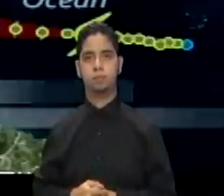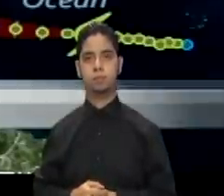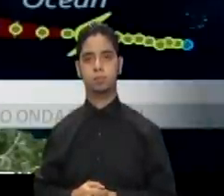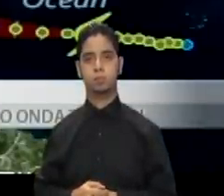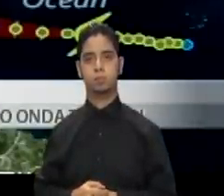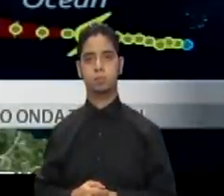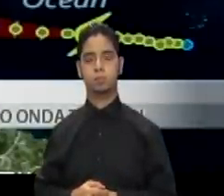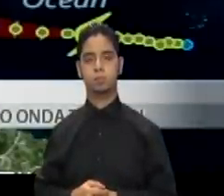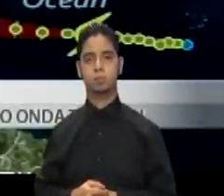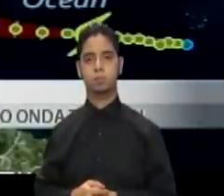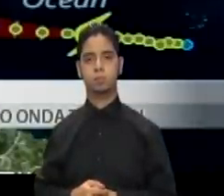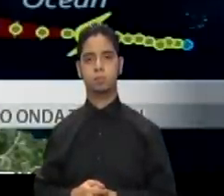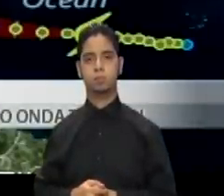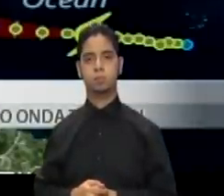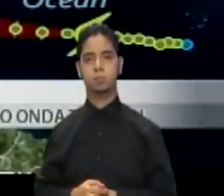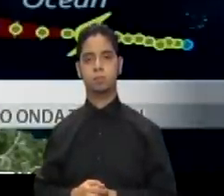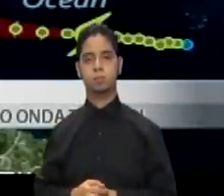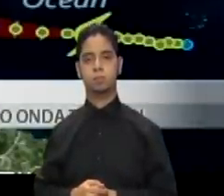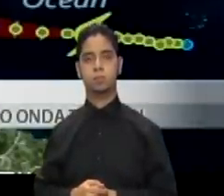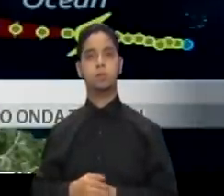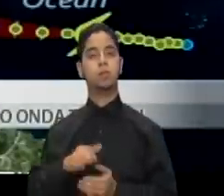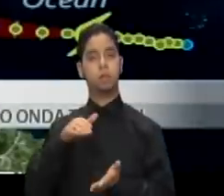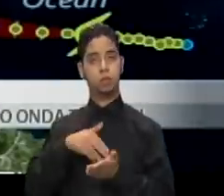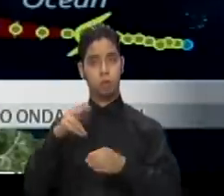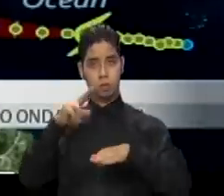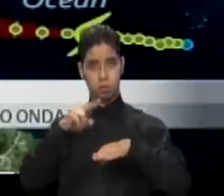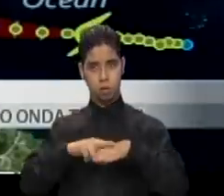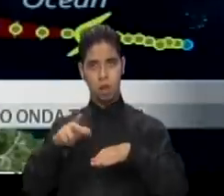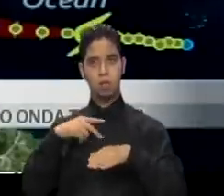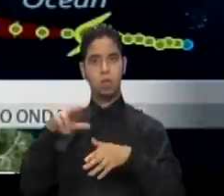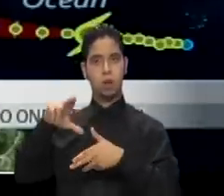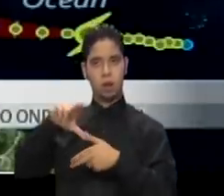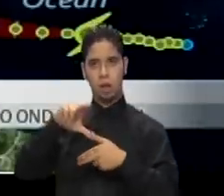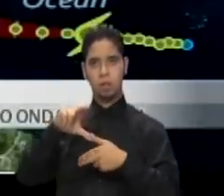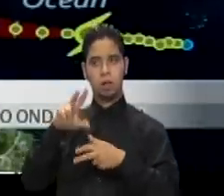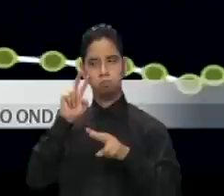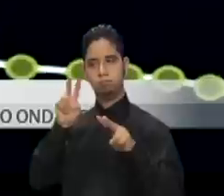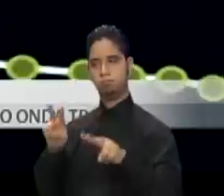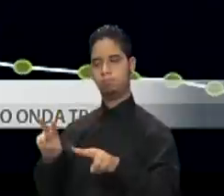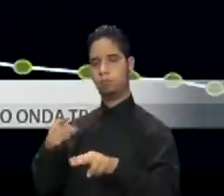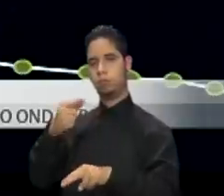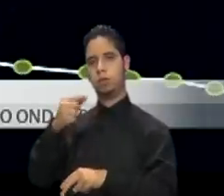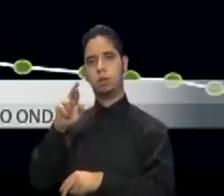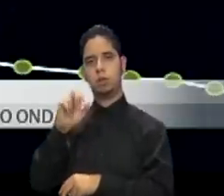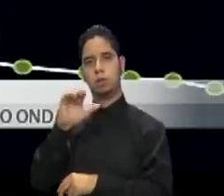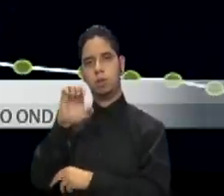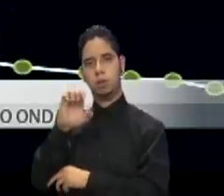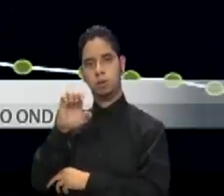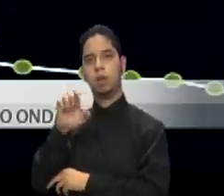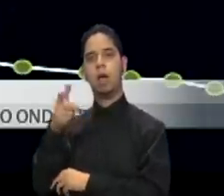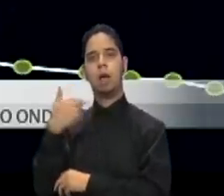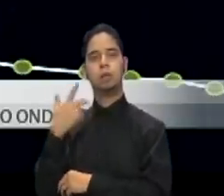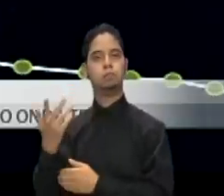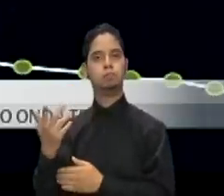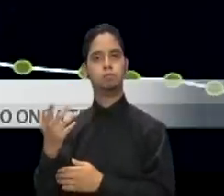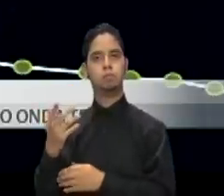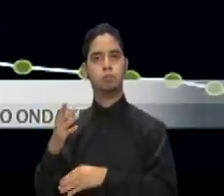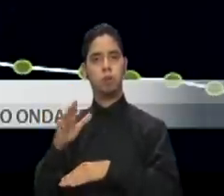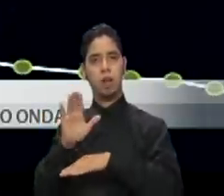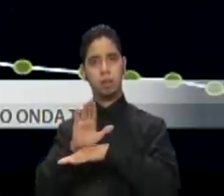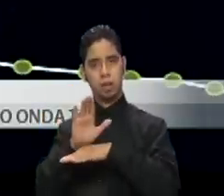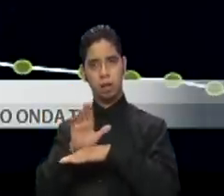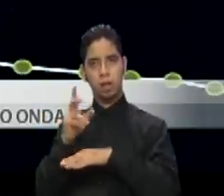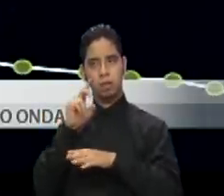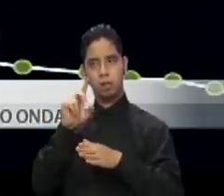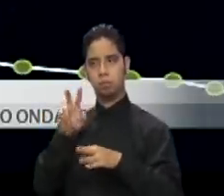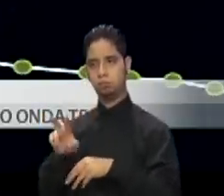El Centro Nacional de Huracanes se mantiene atento a la tormenta tropical Grace A las 5 de la tarde su centro se ubicó en la latitud 14.0